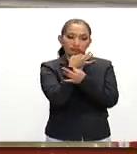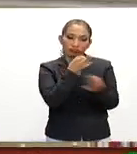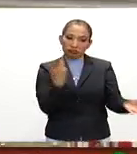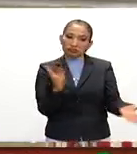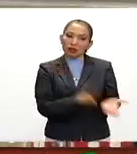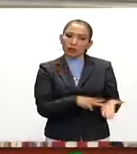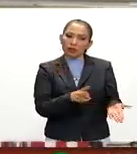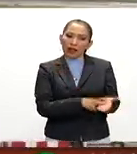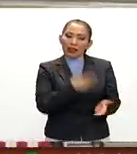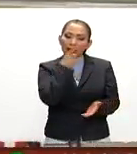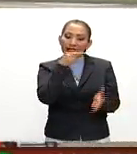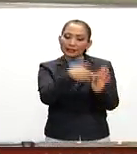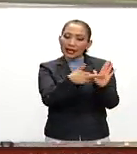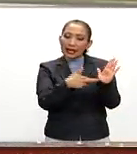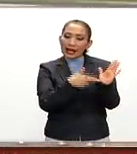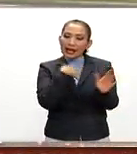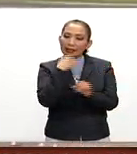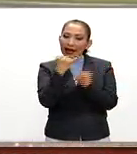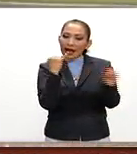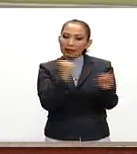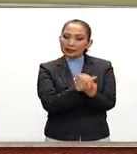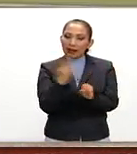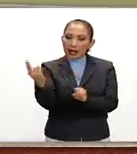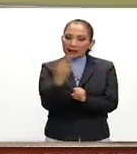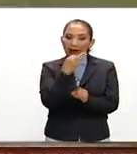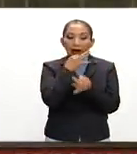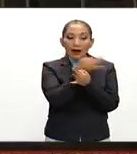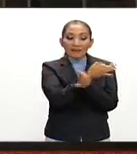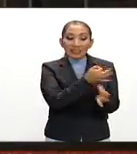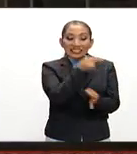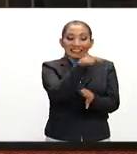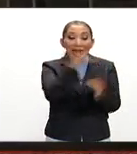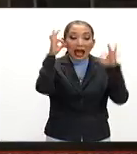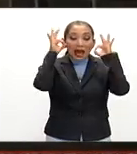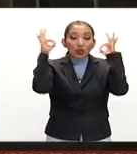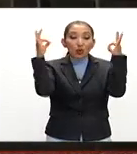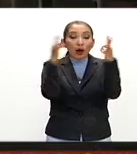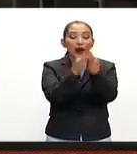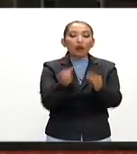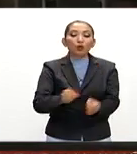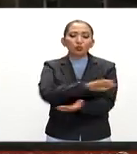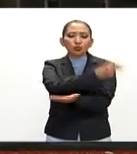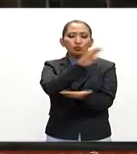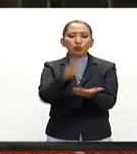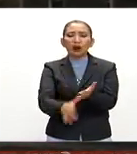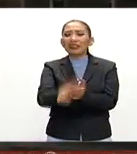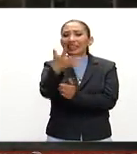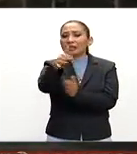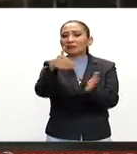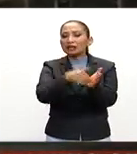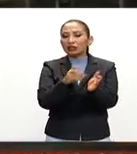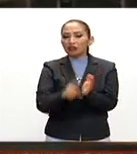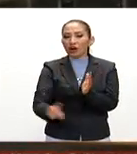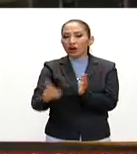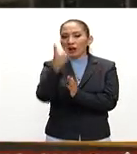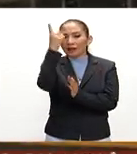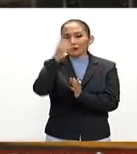valores conforme lo marcan las normas internacionales que requieren notificar a aduanas montos superiores a los 10 mil dólares